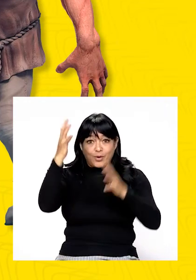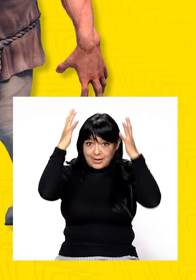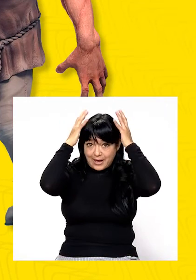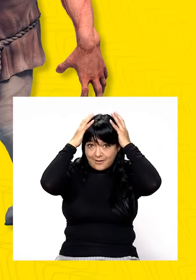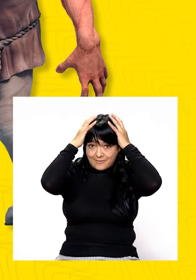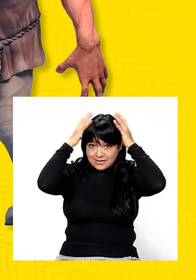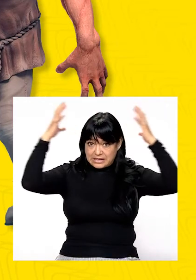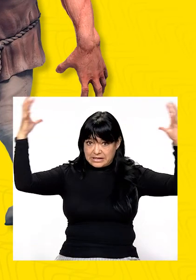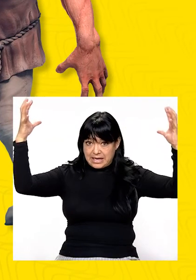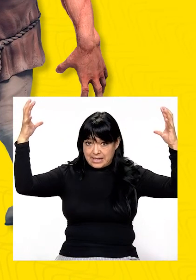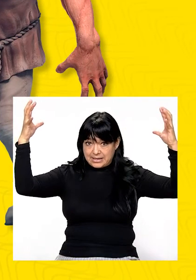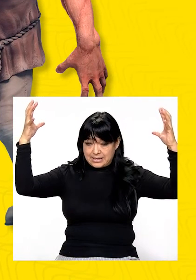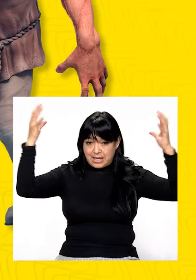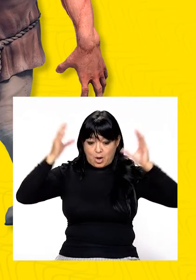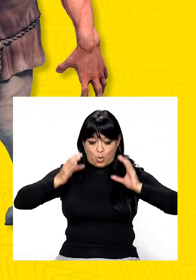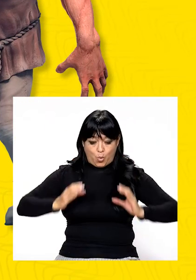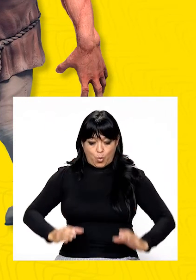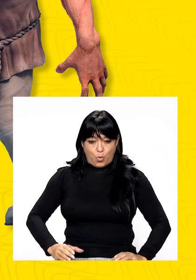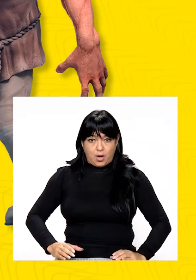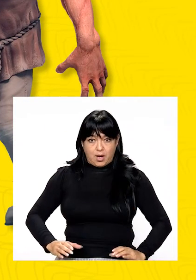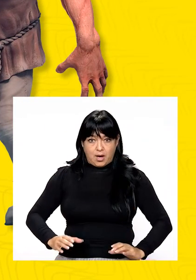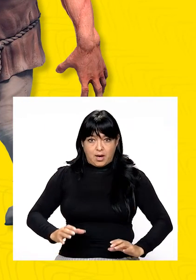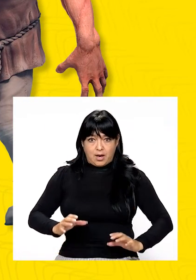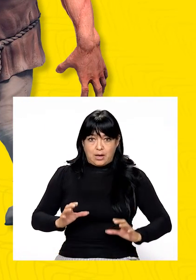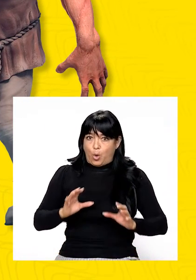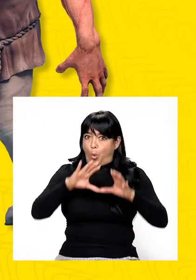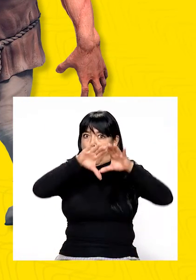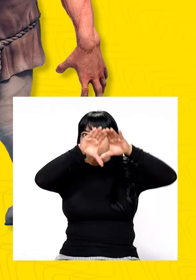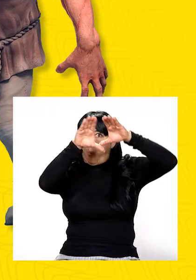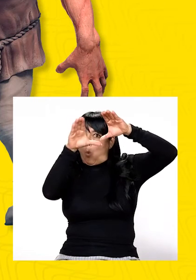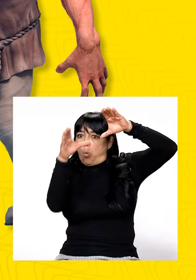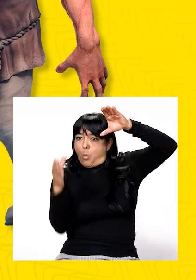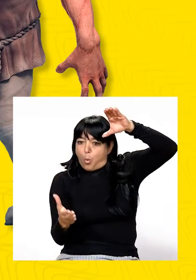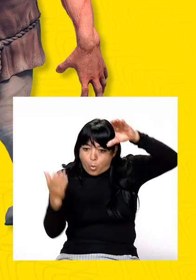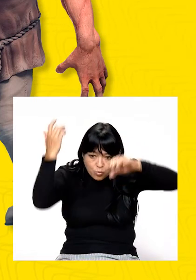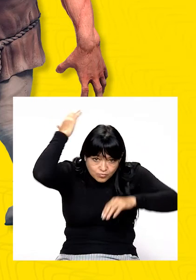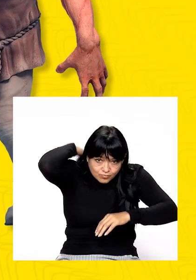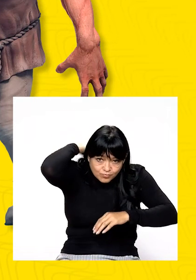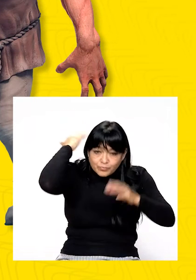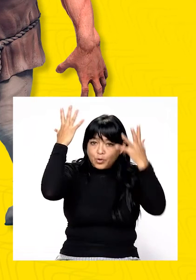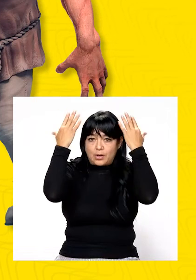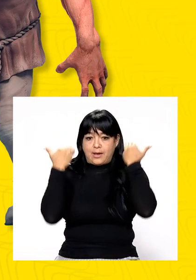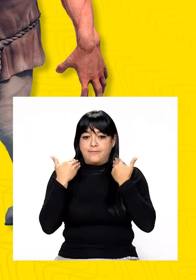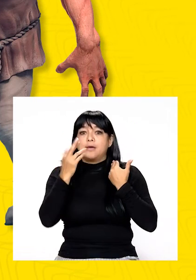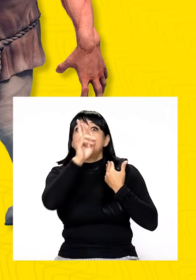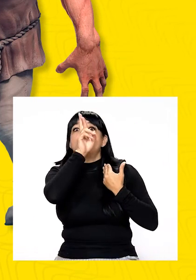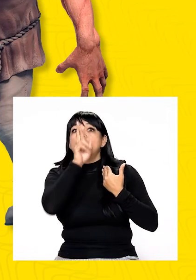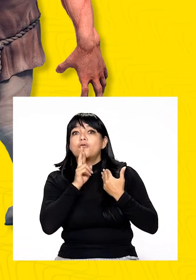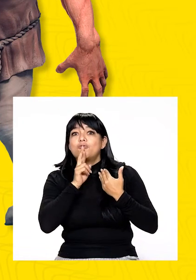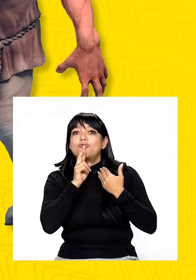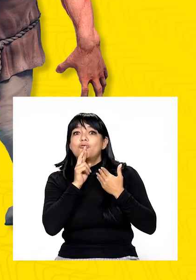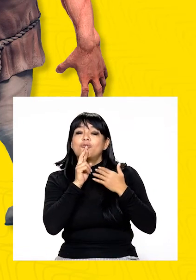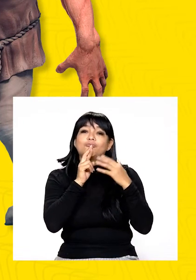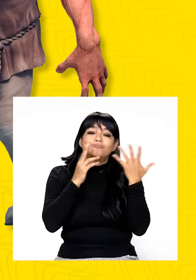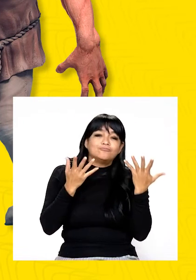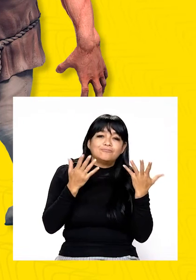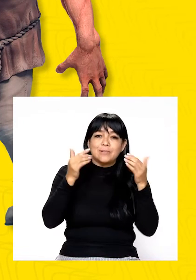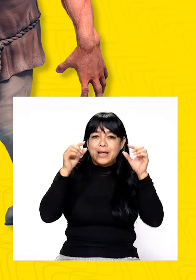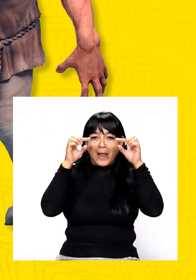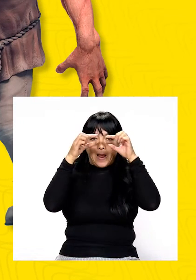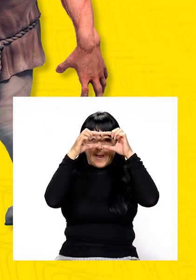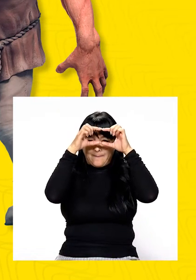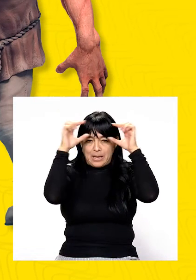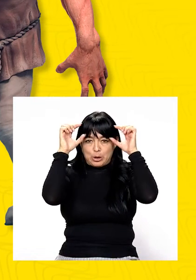Cabeza. Enorme. Cuerpo. Con una gran joroba. Cabello. Rojo y erizado.